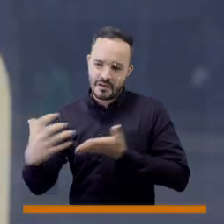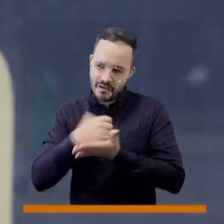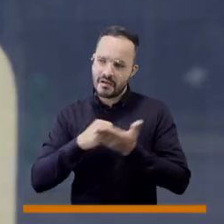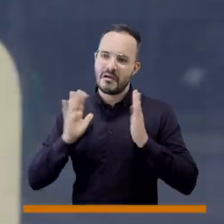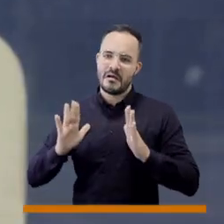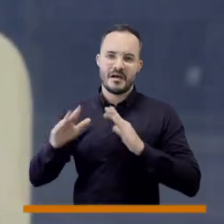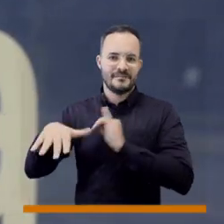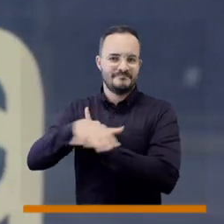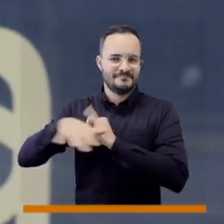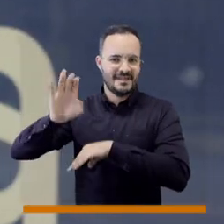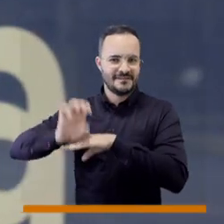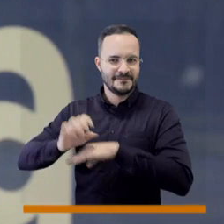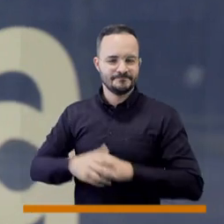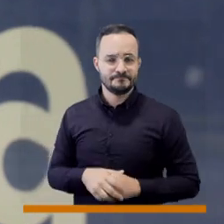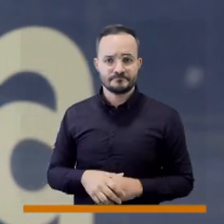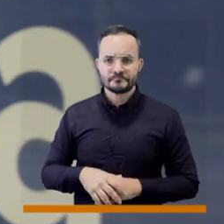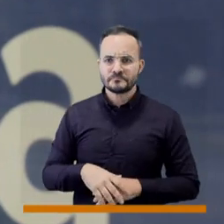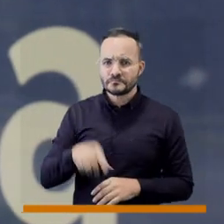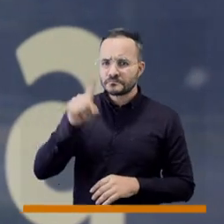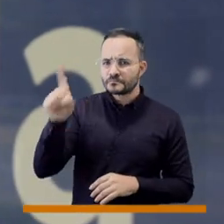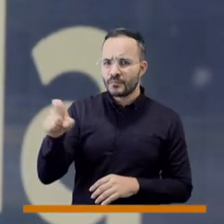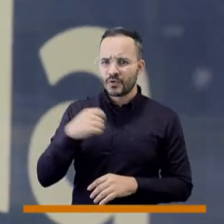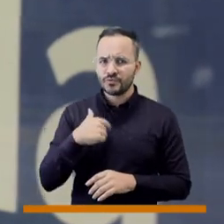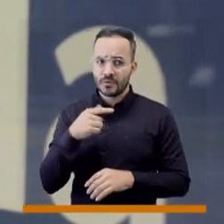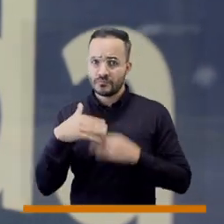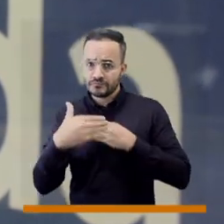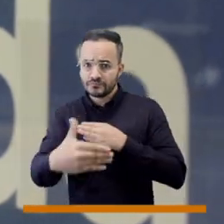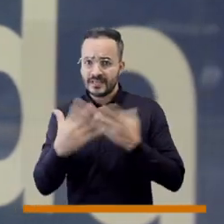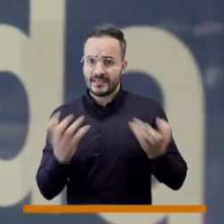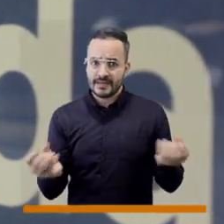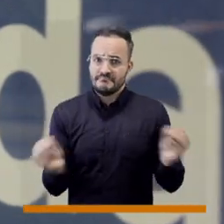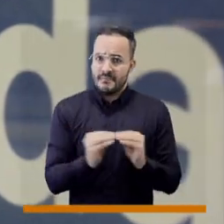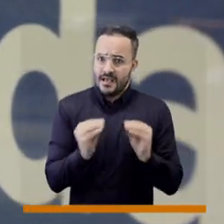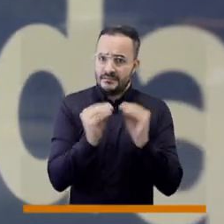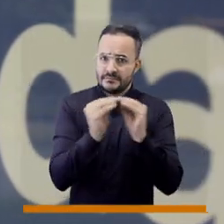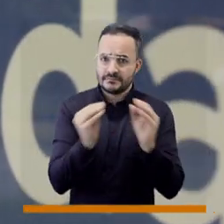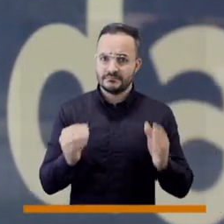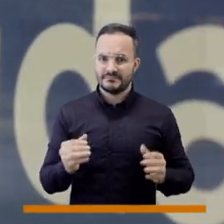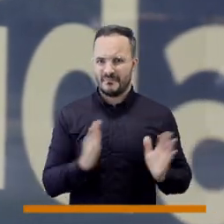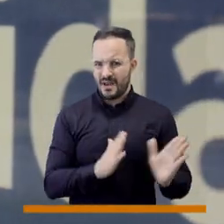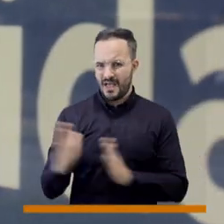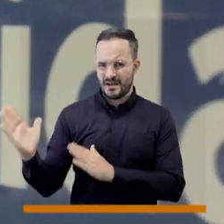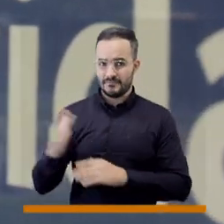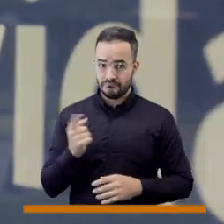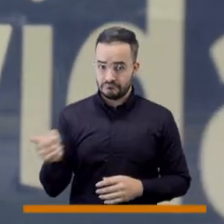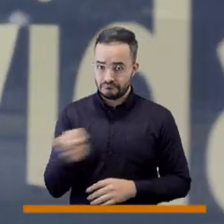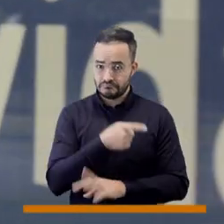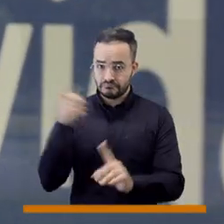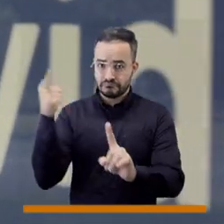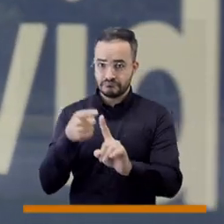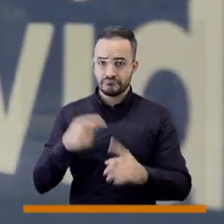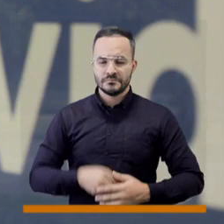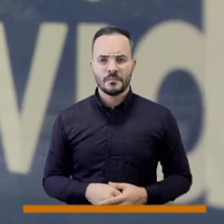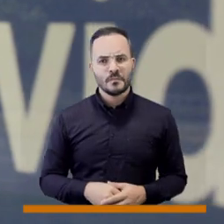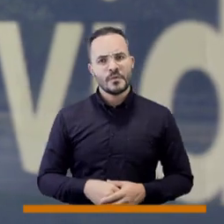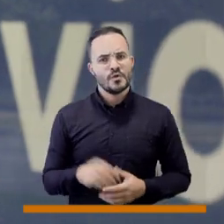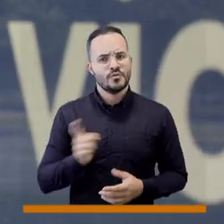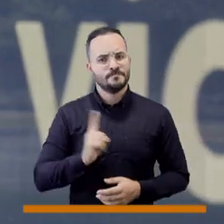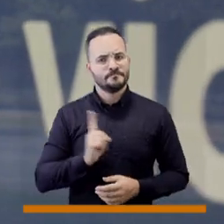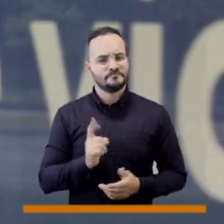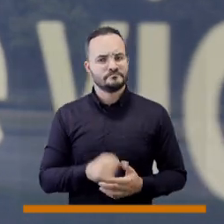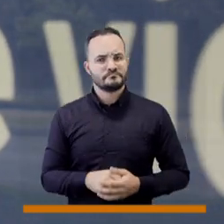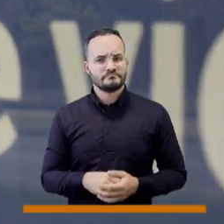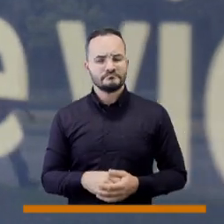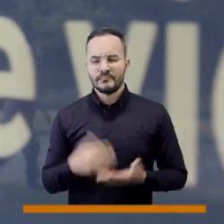metropolitana. Pero, ¿hay planes de incrementar la siembra en la ciudad o en el valle de la Burrá? No,